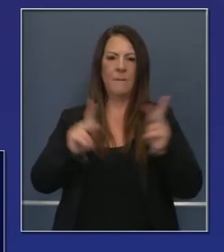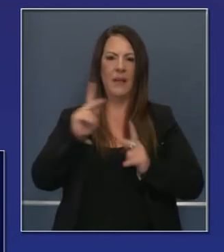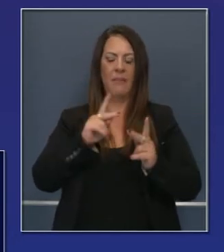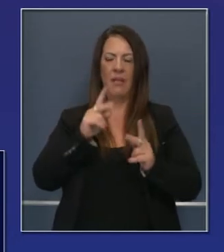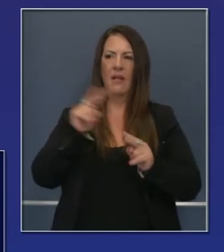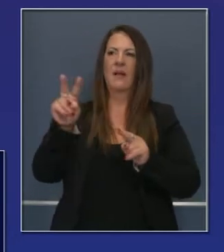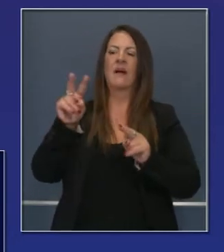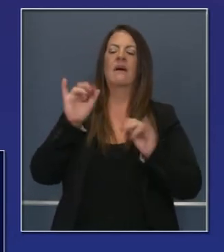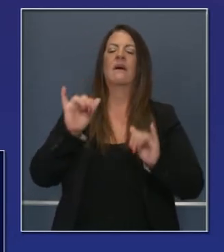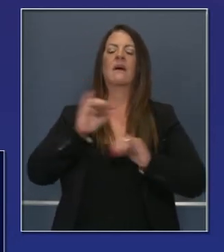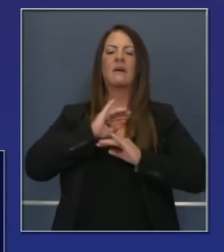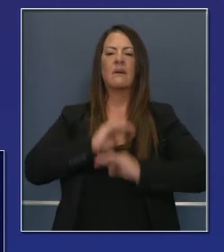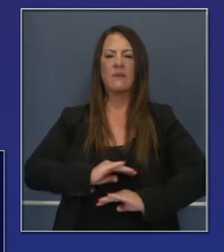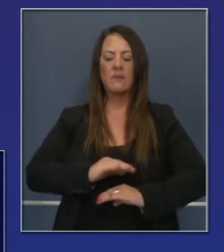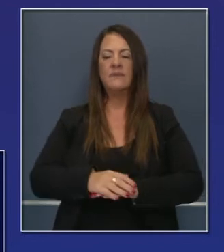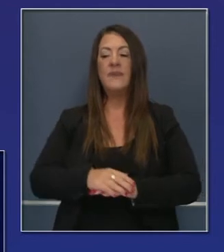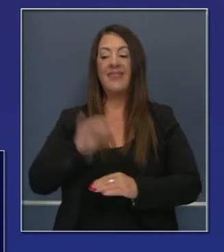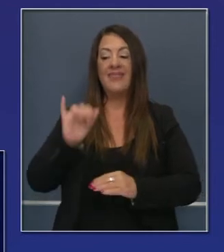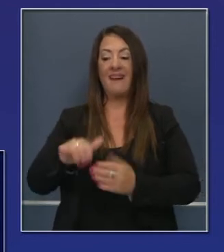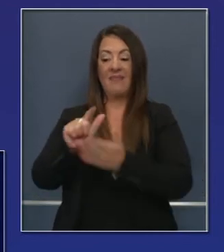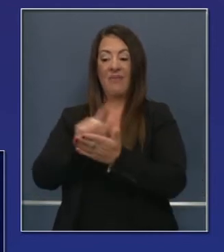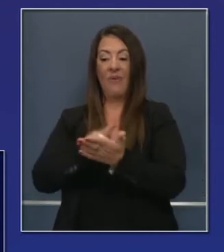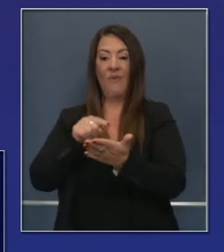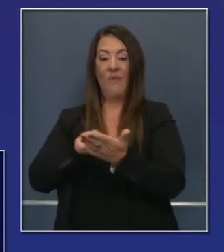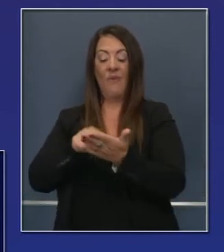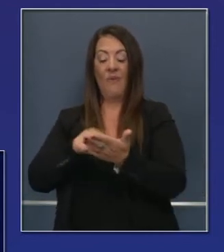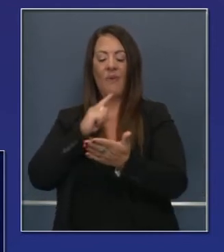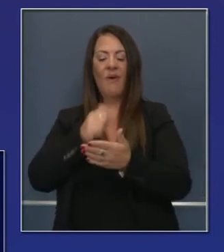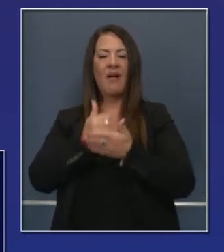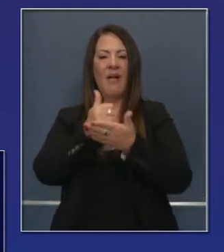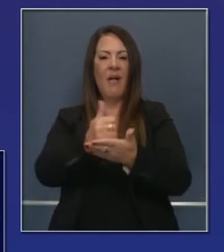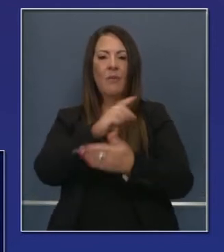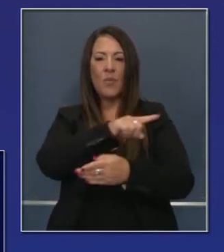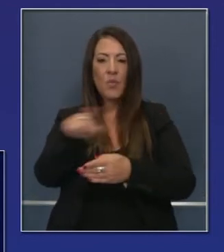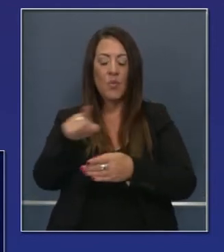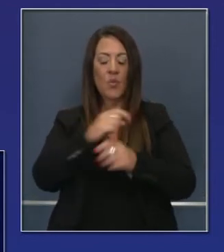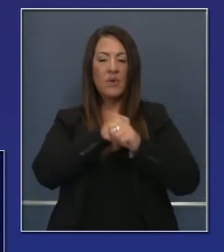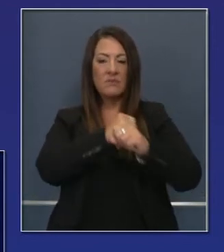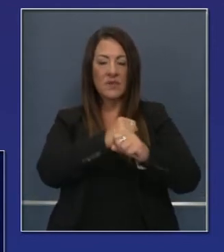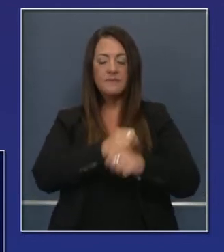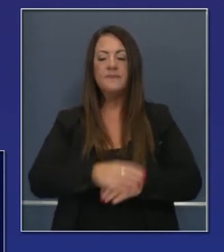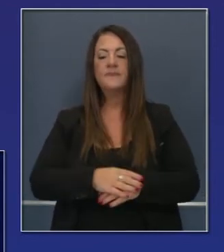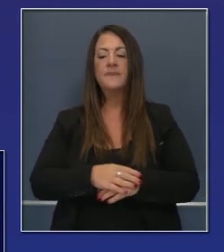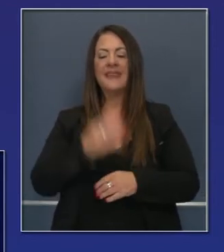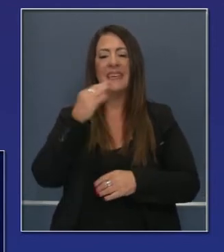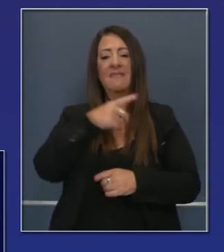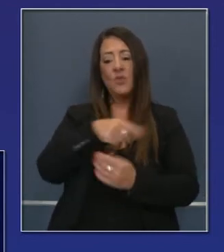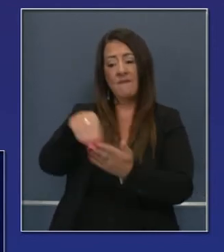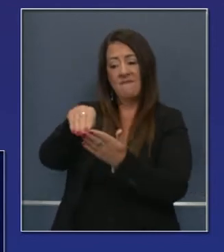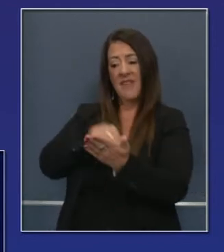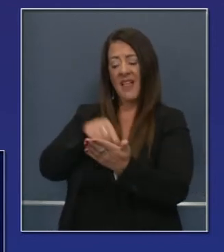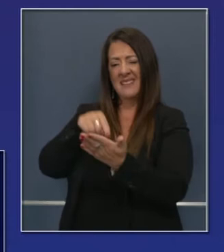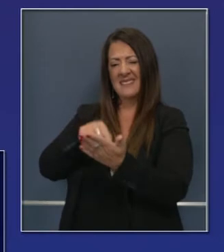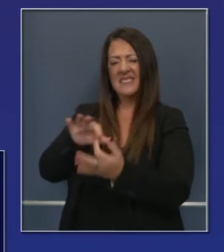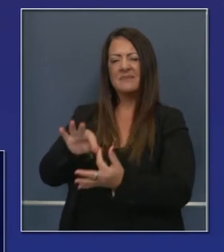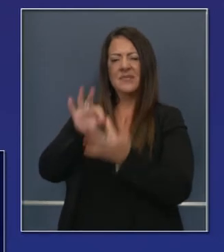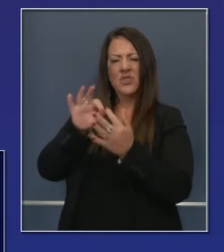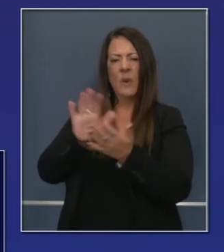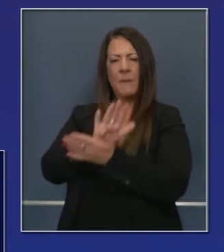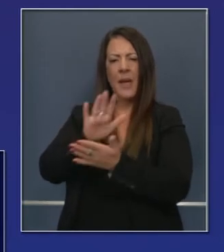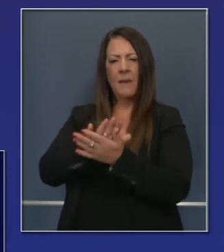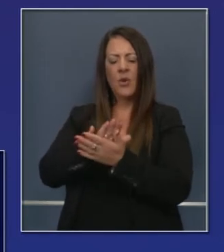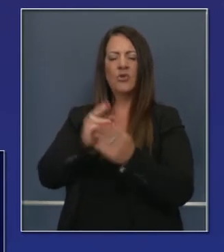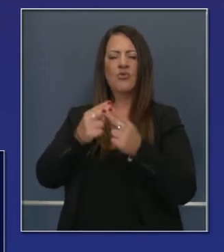Lo que tenemos es nueva protección para desalojos, donde inquilinos llenan un